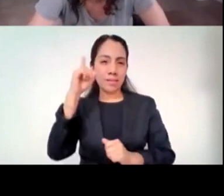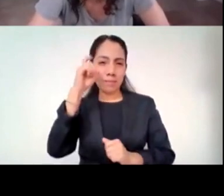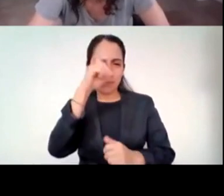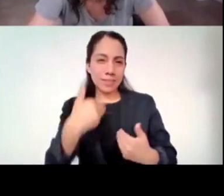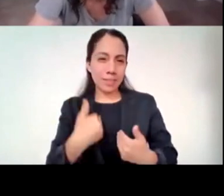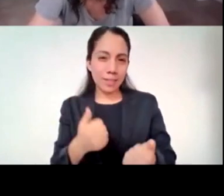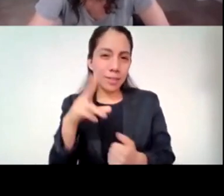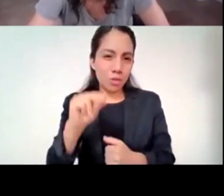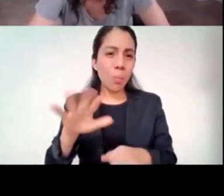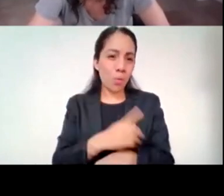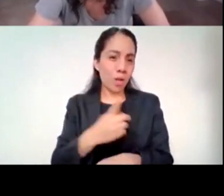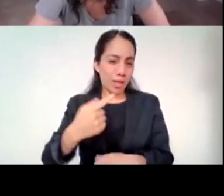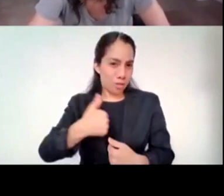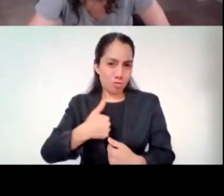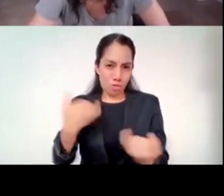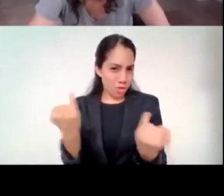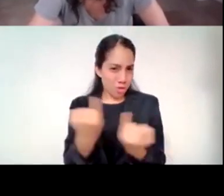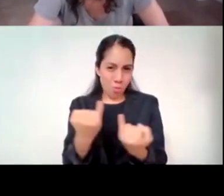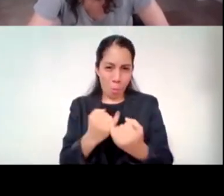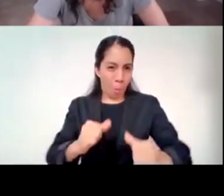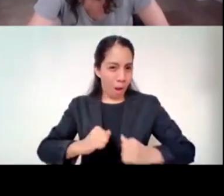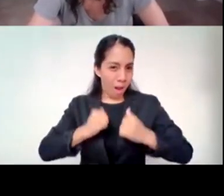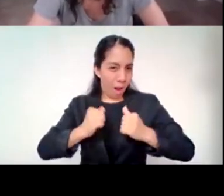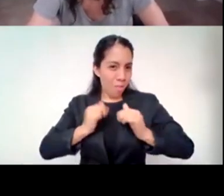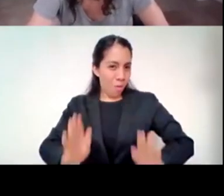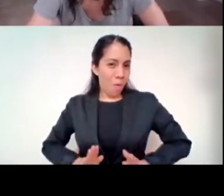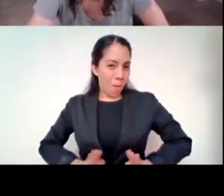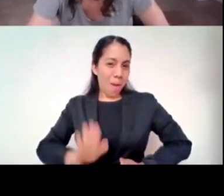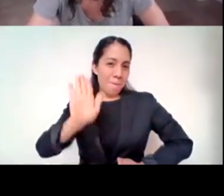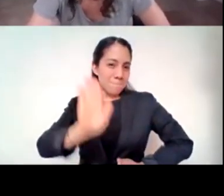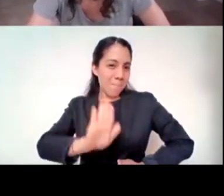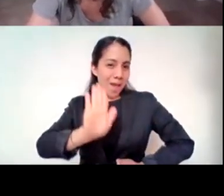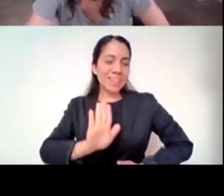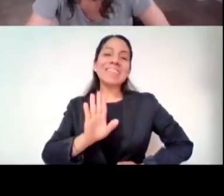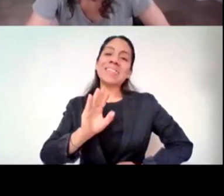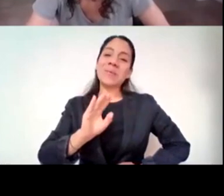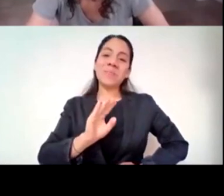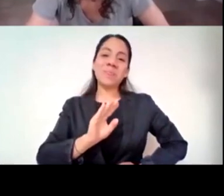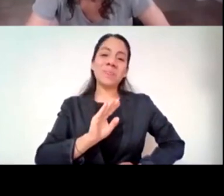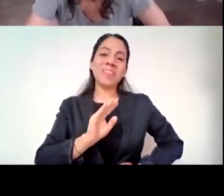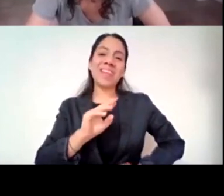claro, claro. Todos, todos. No nos presumas, Eduardo. No nos presumas.